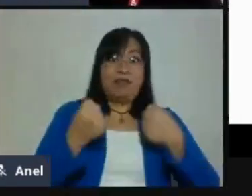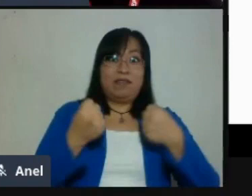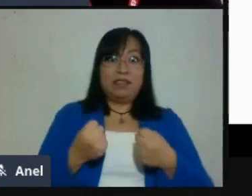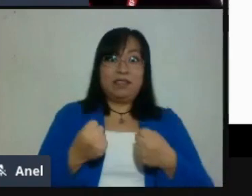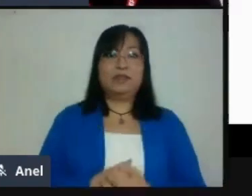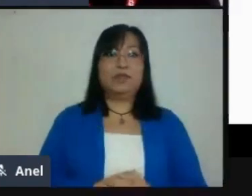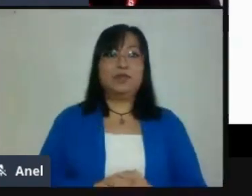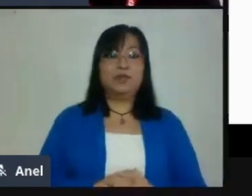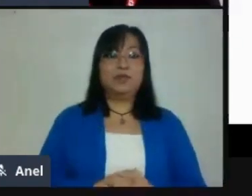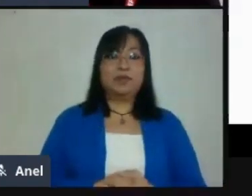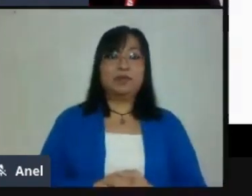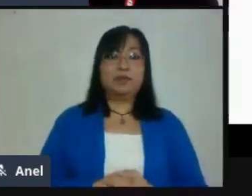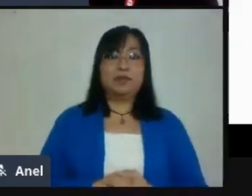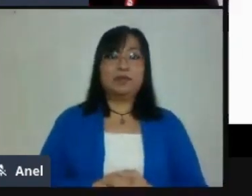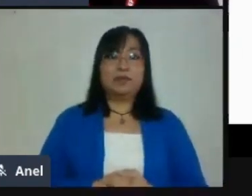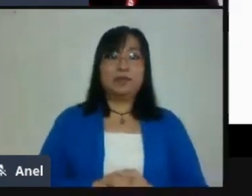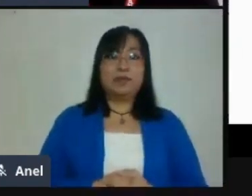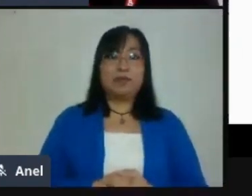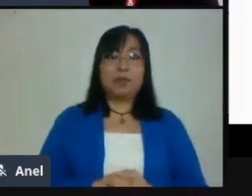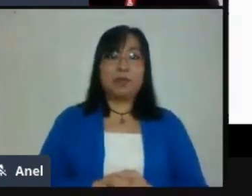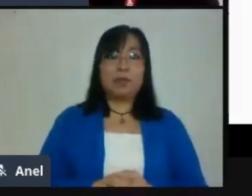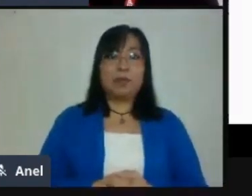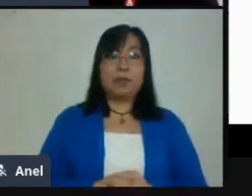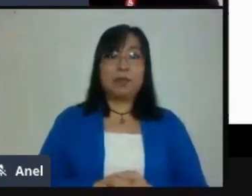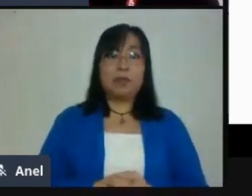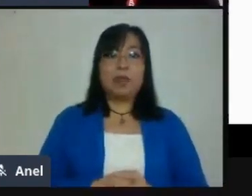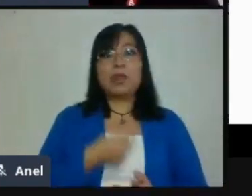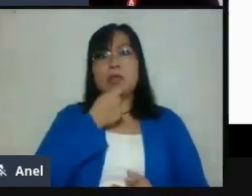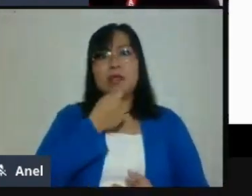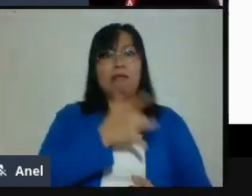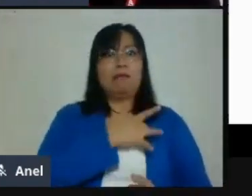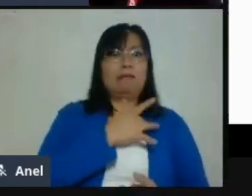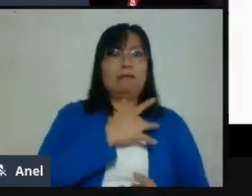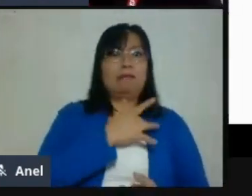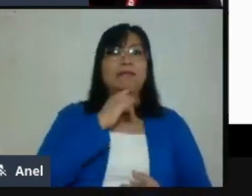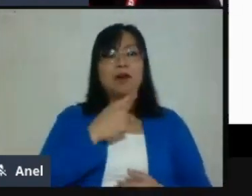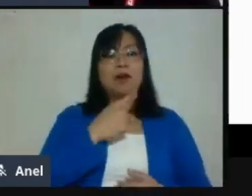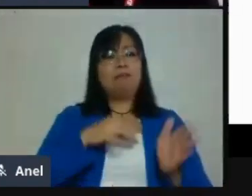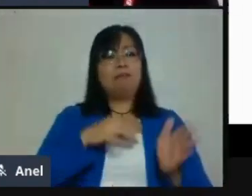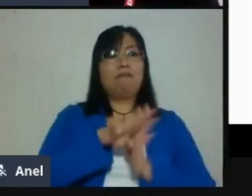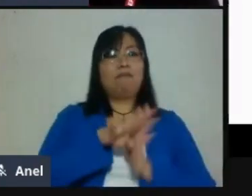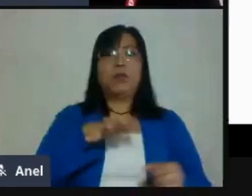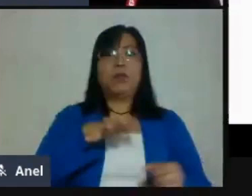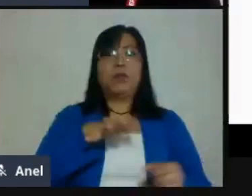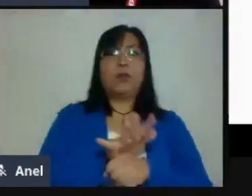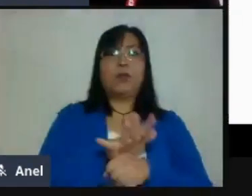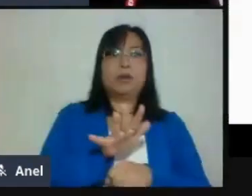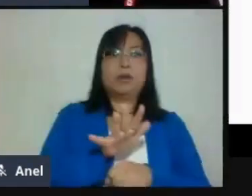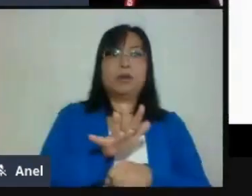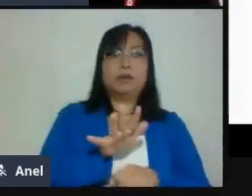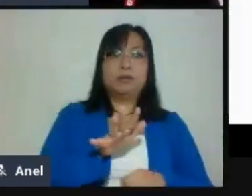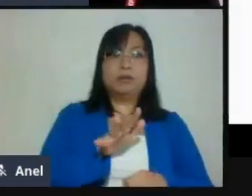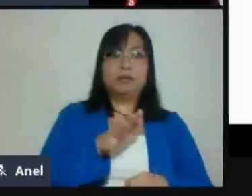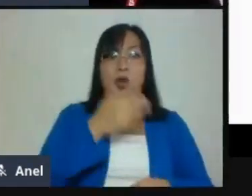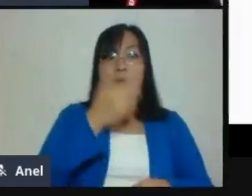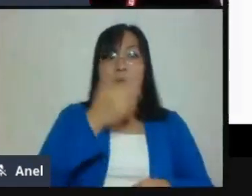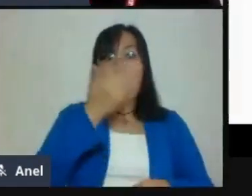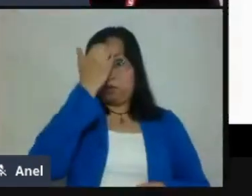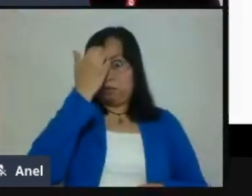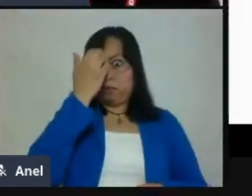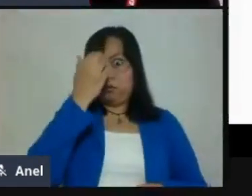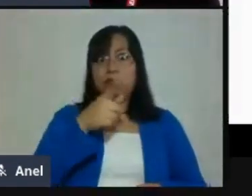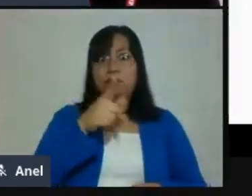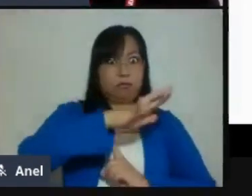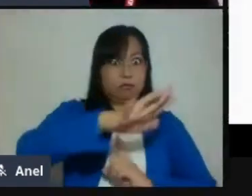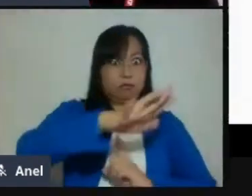para tratar de cuidar. Y el primero específicamente es conocer tu contexto. Un poco me tocará ayudarlos y guiarlos en este tema,